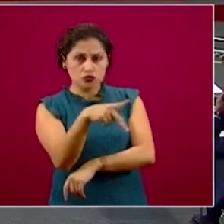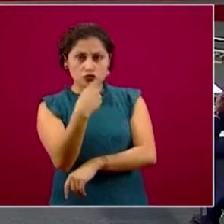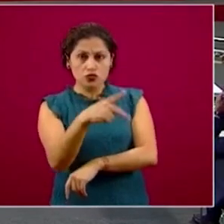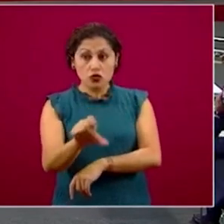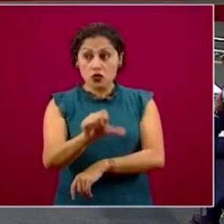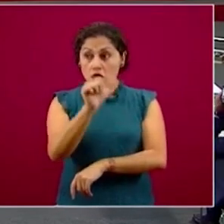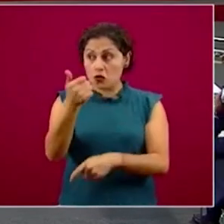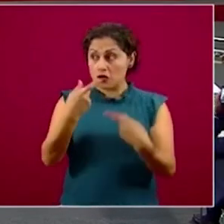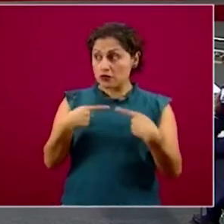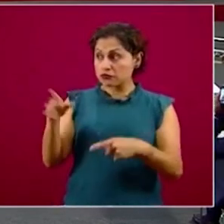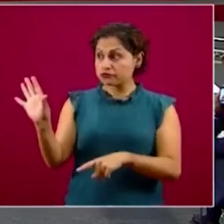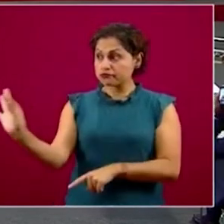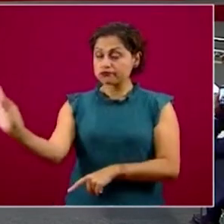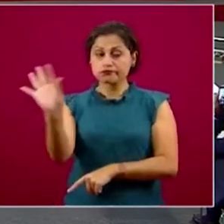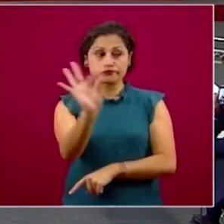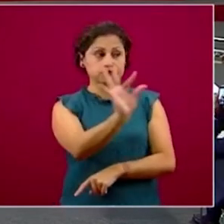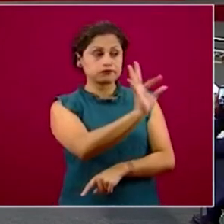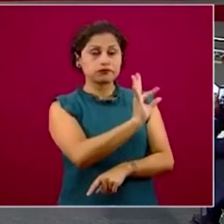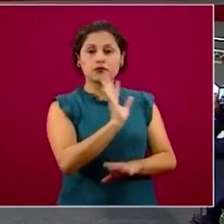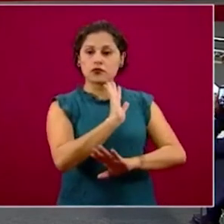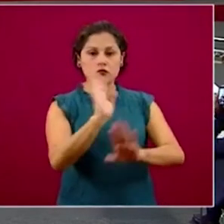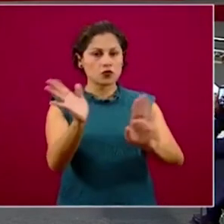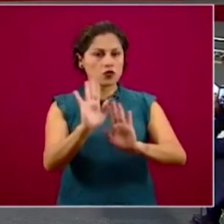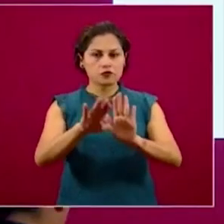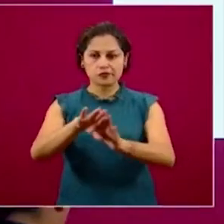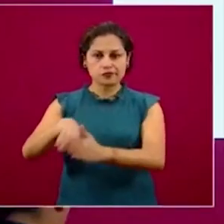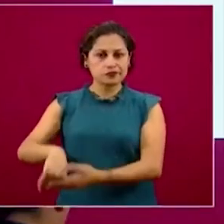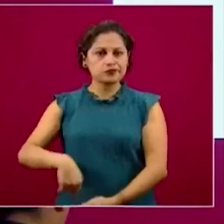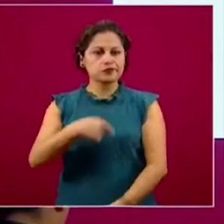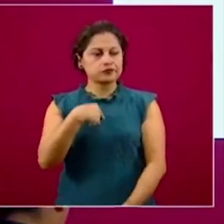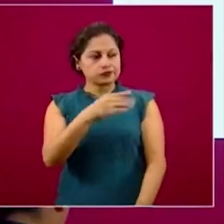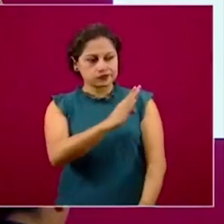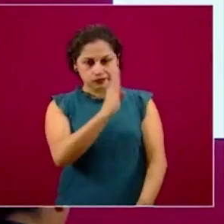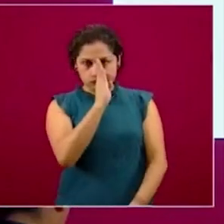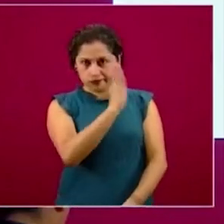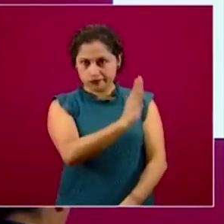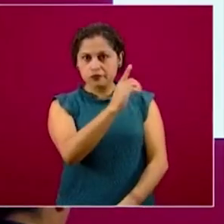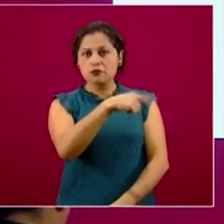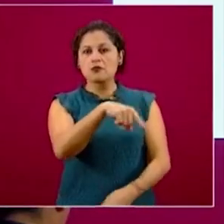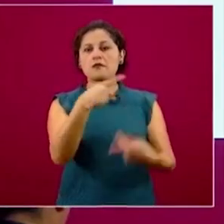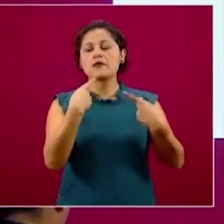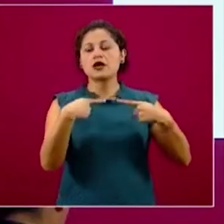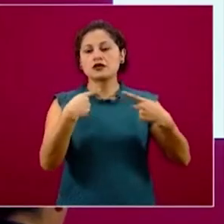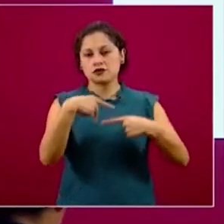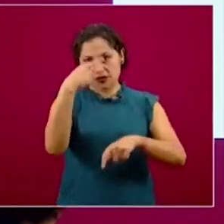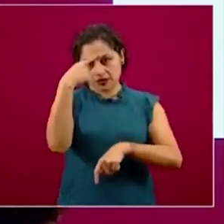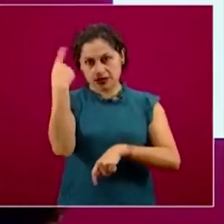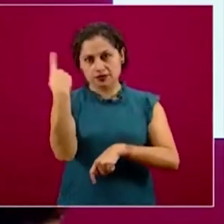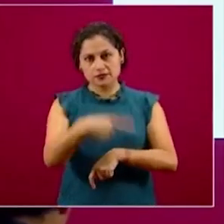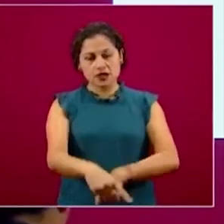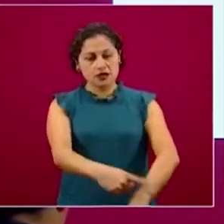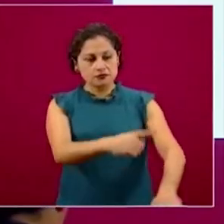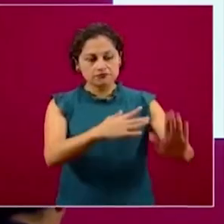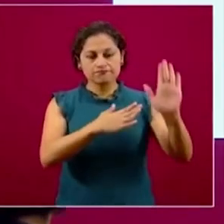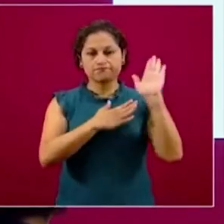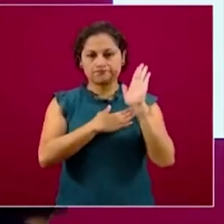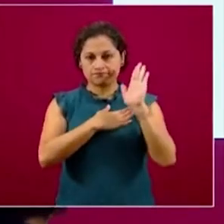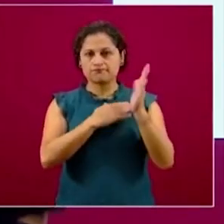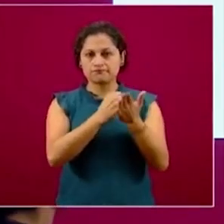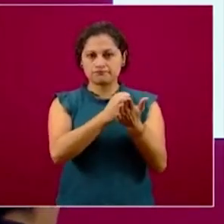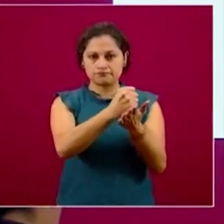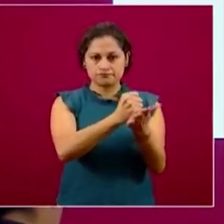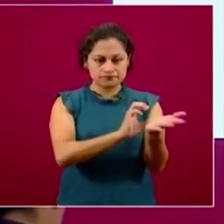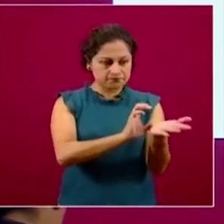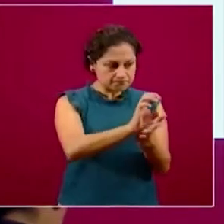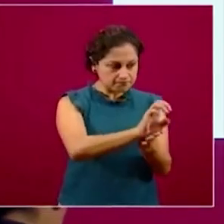están dando la palabra de que el monto de capital y de los intereses de este crédito lo pagarán a partir del cuarto